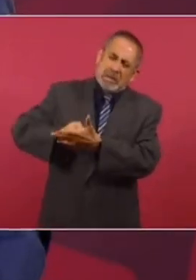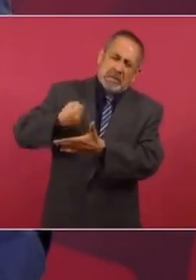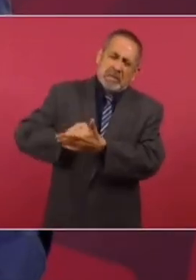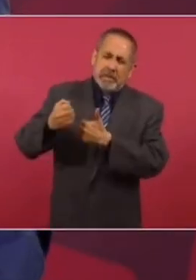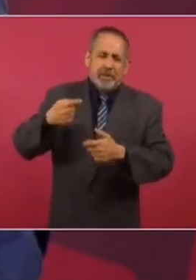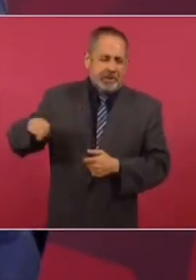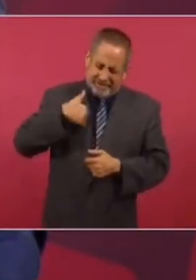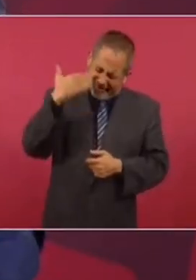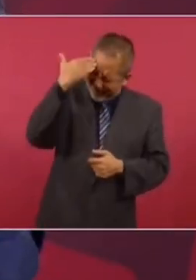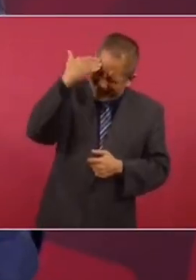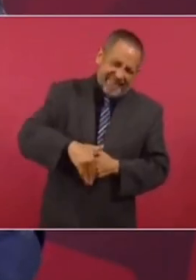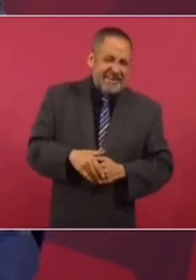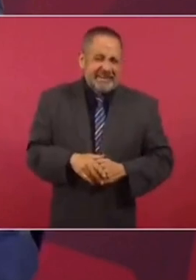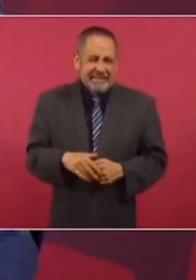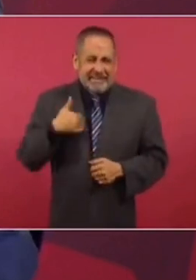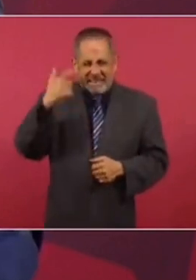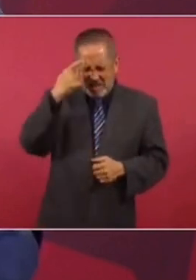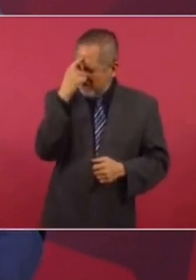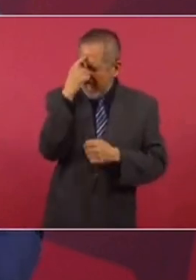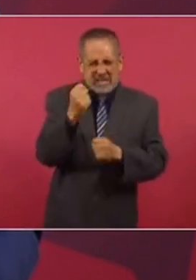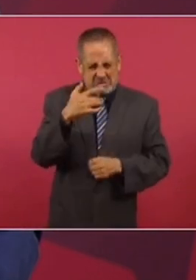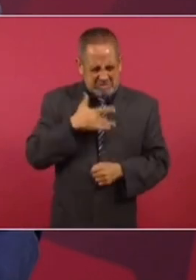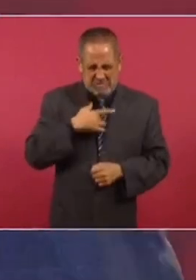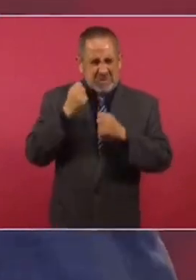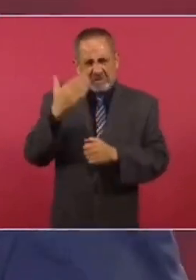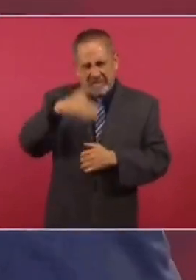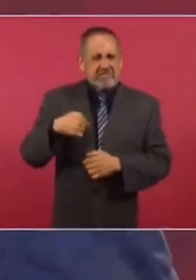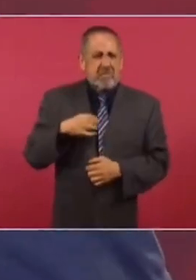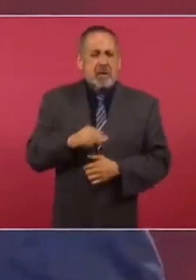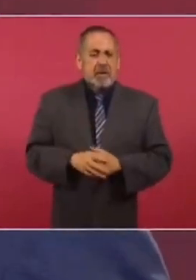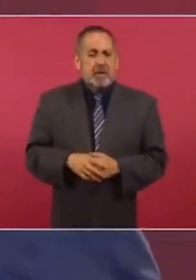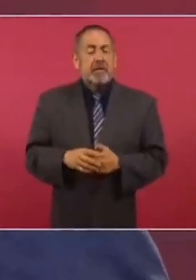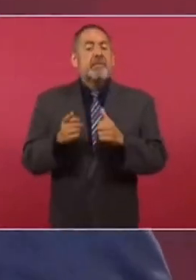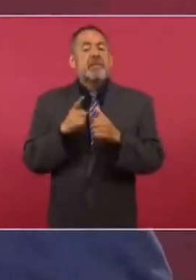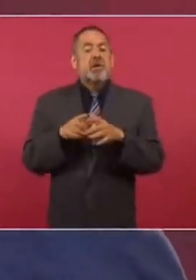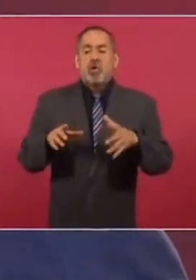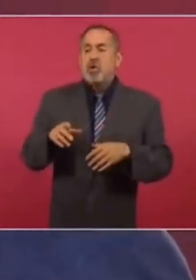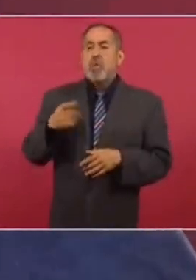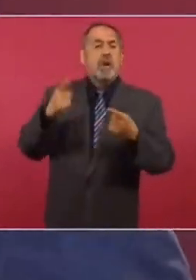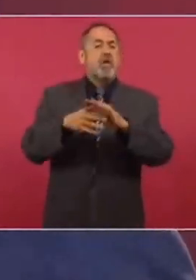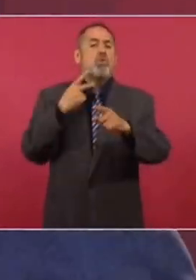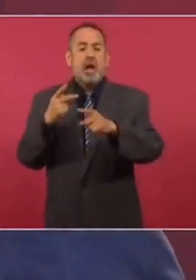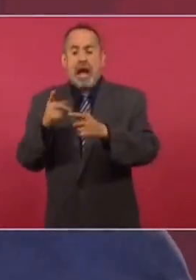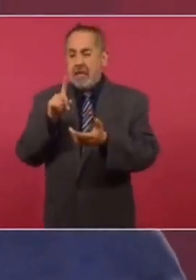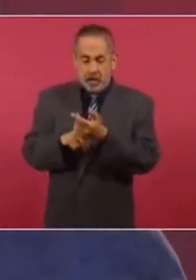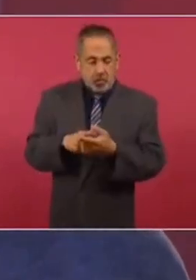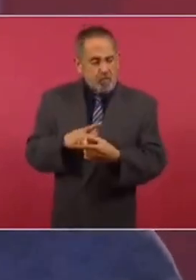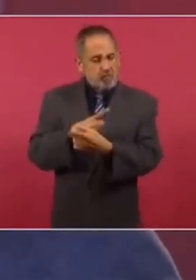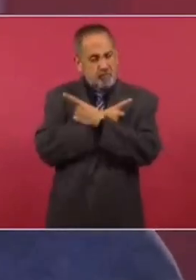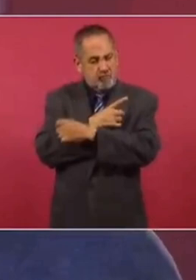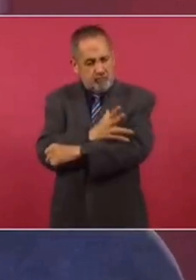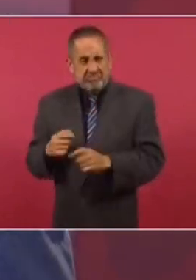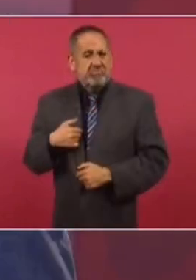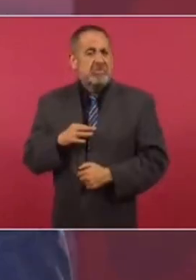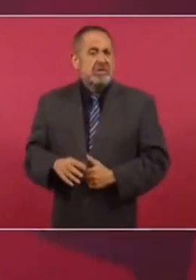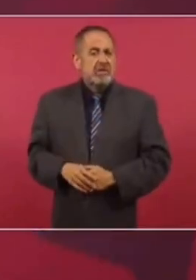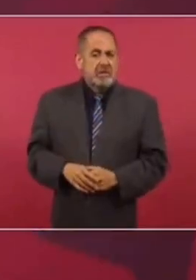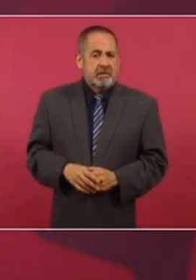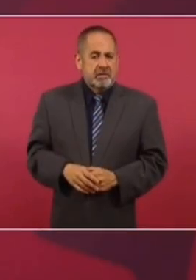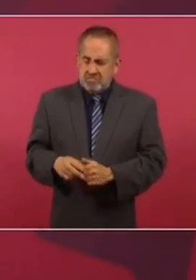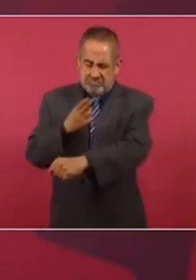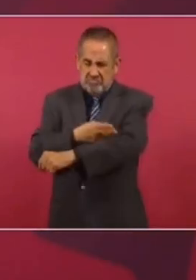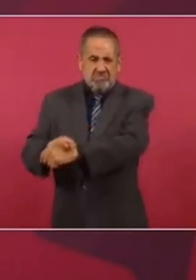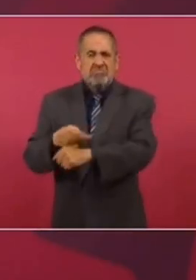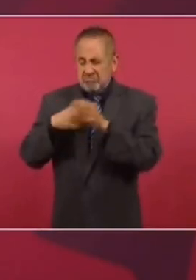y sabemos, nada más es un asunto de convicciones, de que no se puede tener autoridad política si no se tiene autoridad moral. ¿La